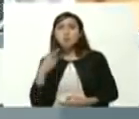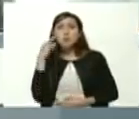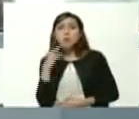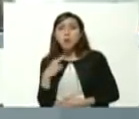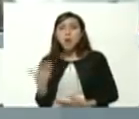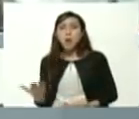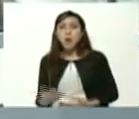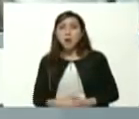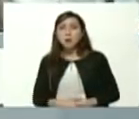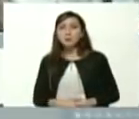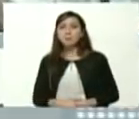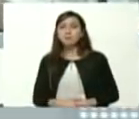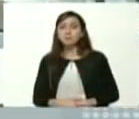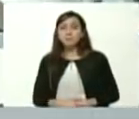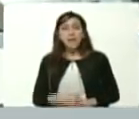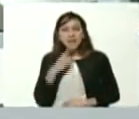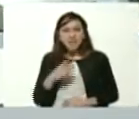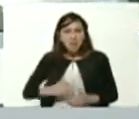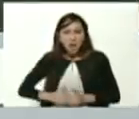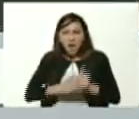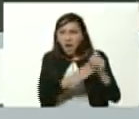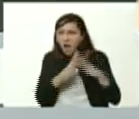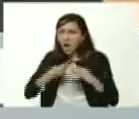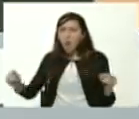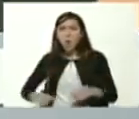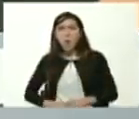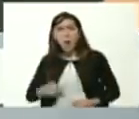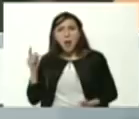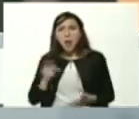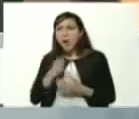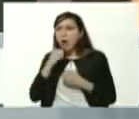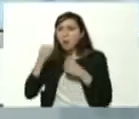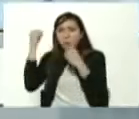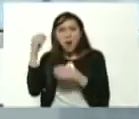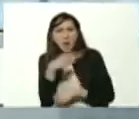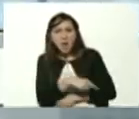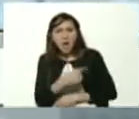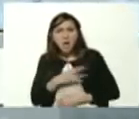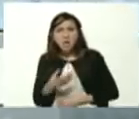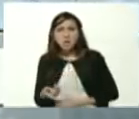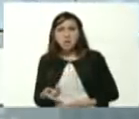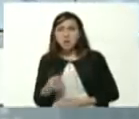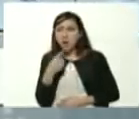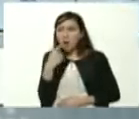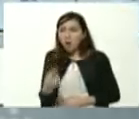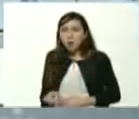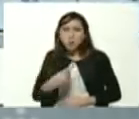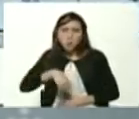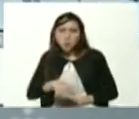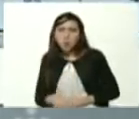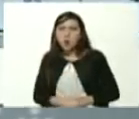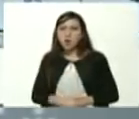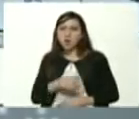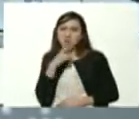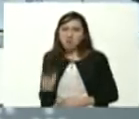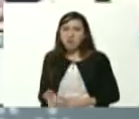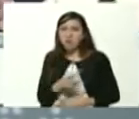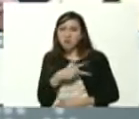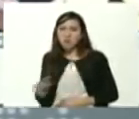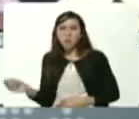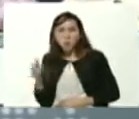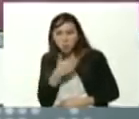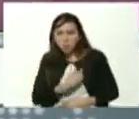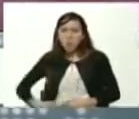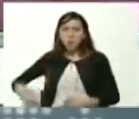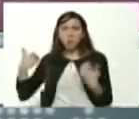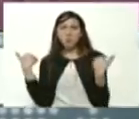quien dirigía las protestas en Chile lo único que le podemos decir no sean estúpidos pinochetistas